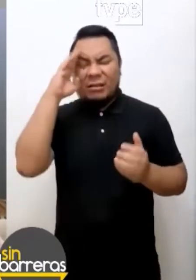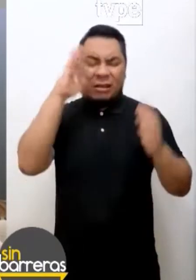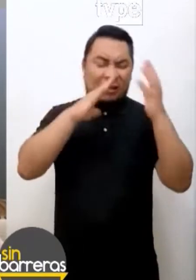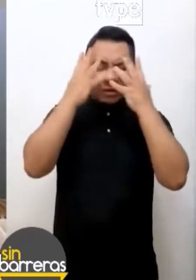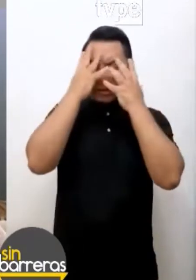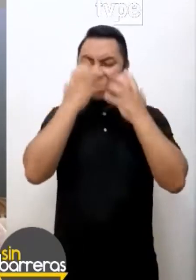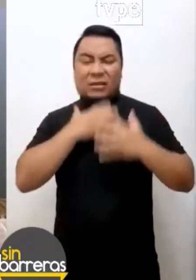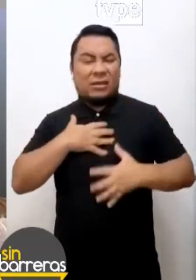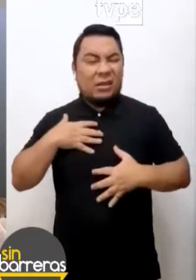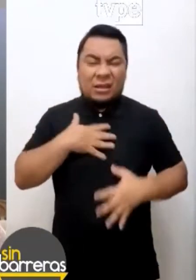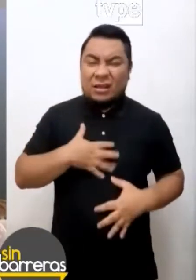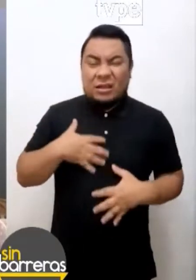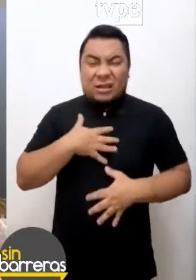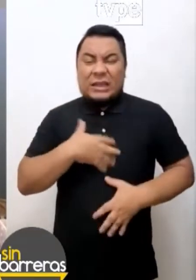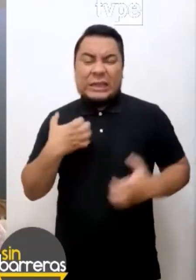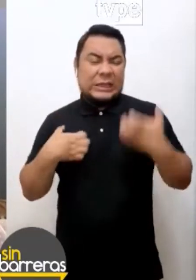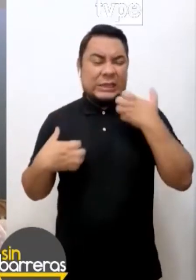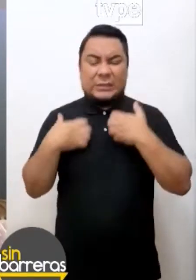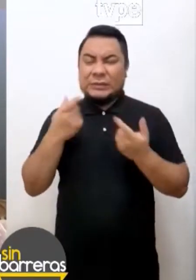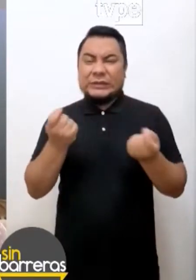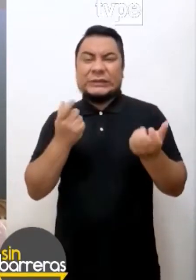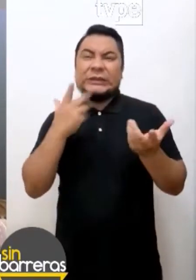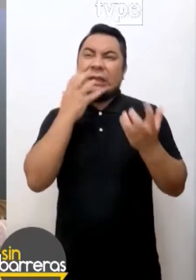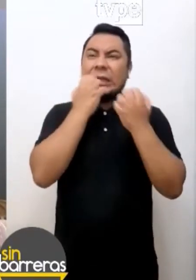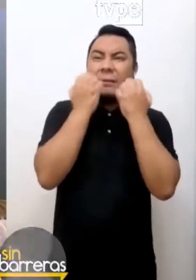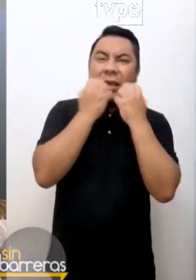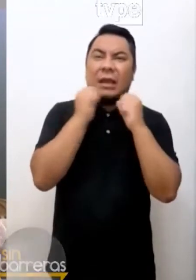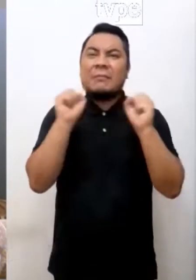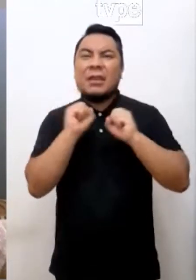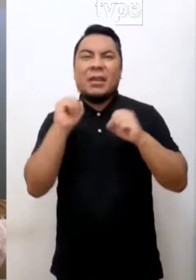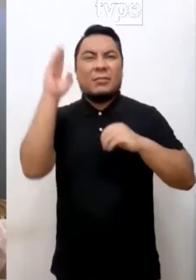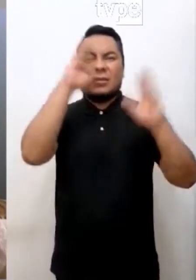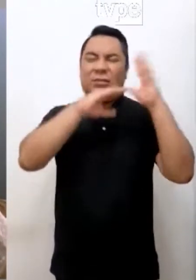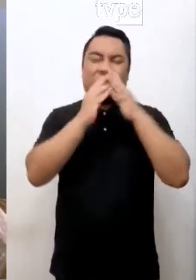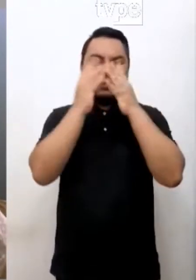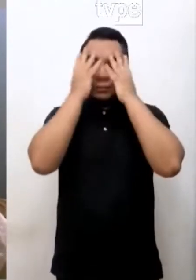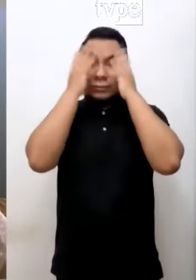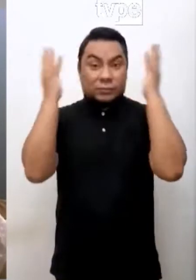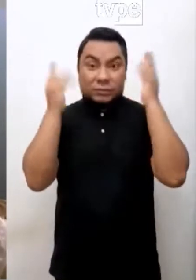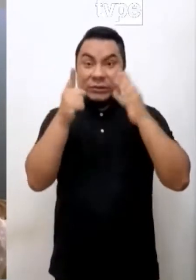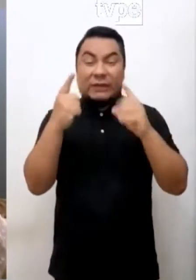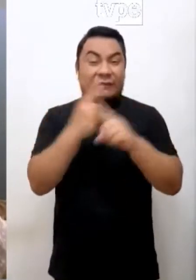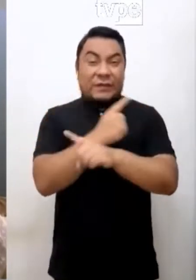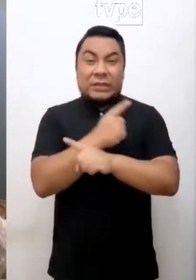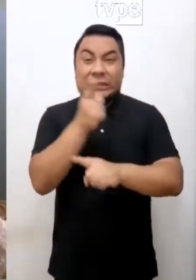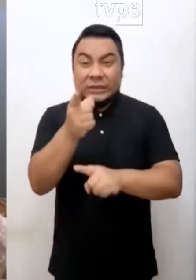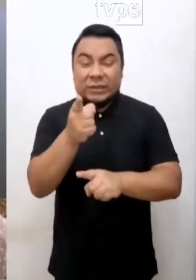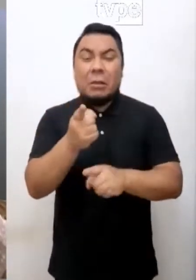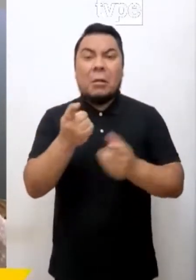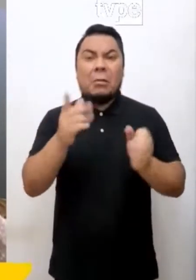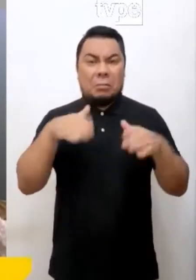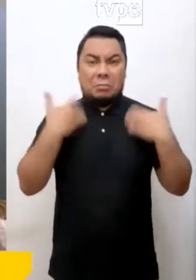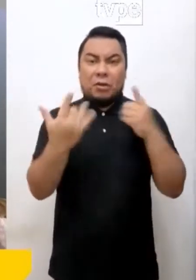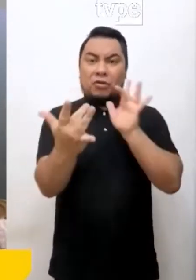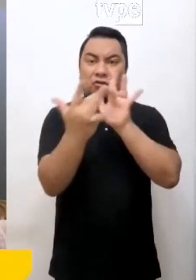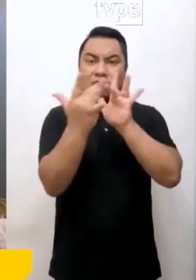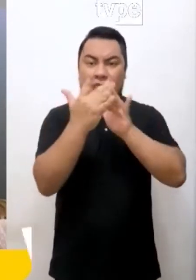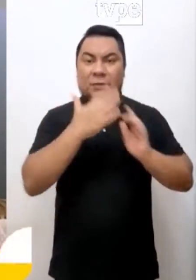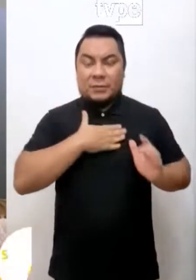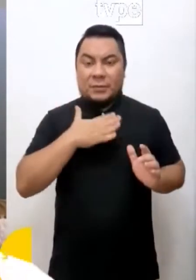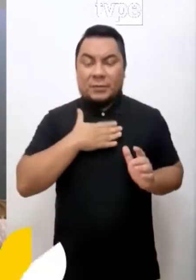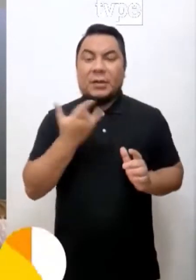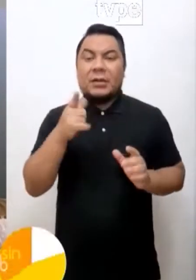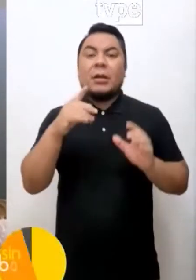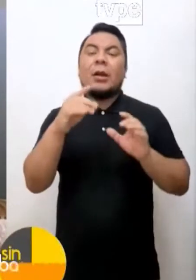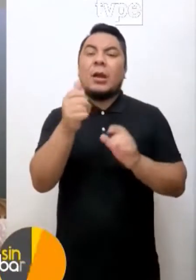teniendo alguna crisis de ansiedad, están teniendo alguna emoción que no les está ayudando, que les está afectando a su bienestar. Pueden